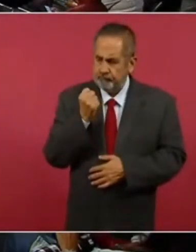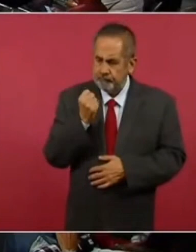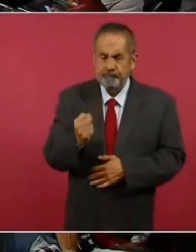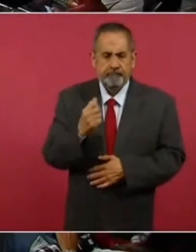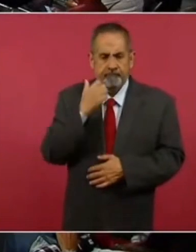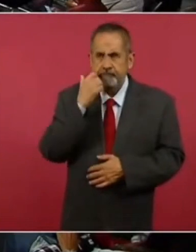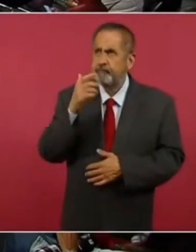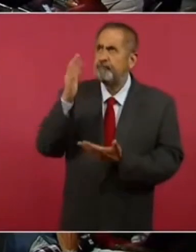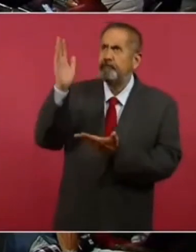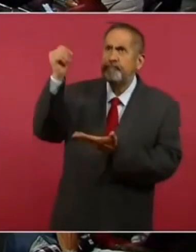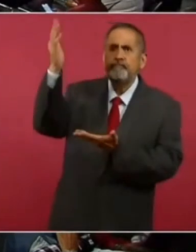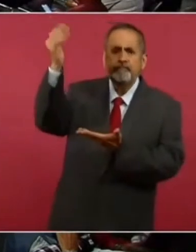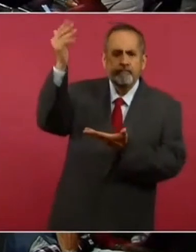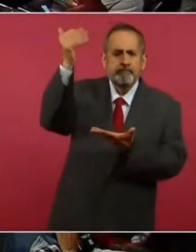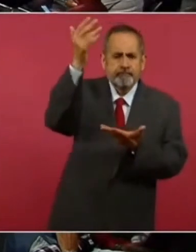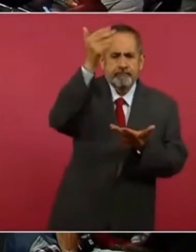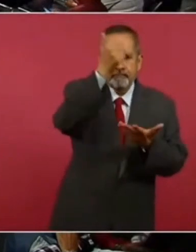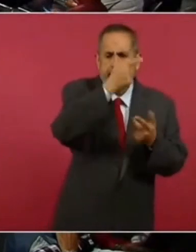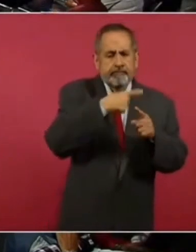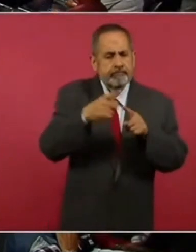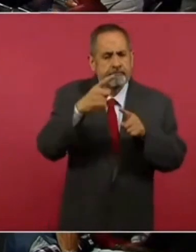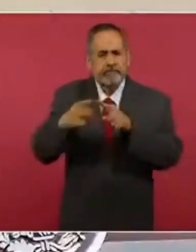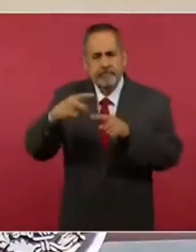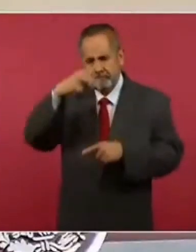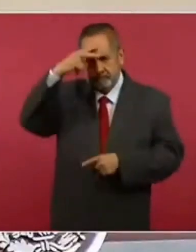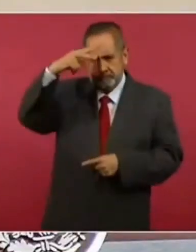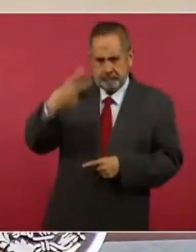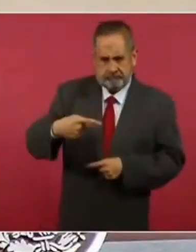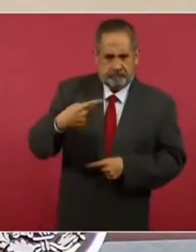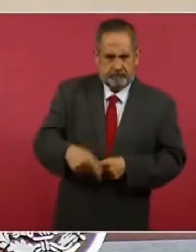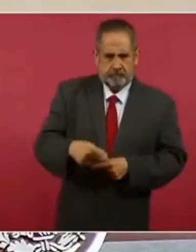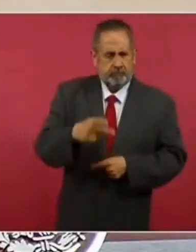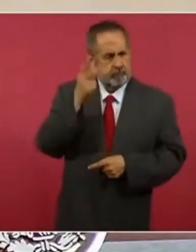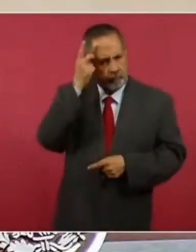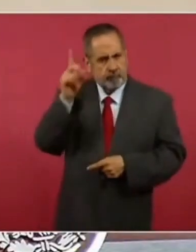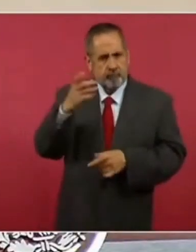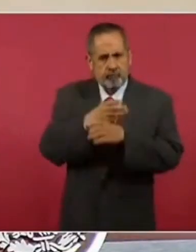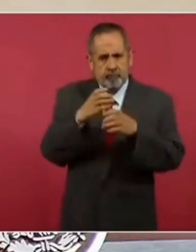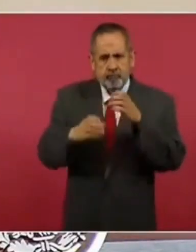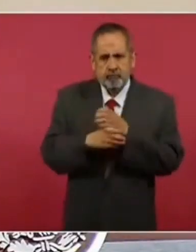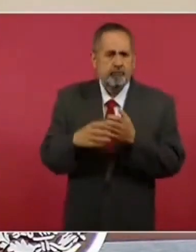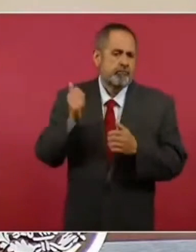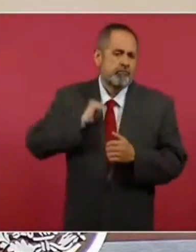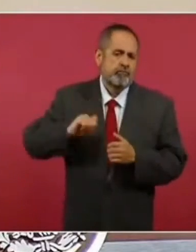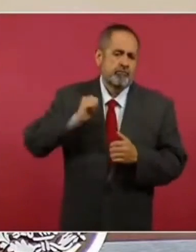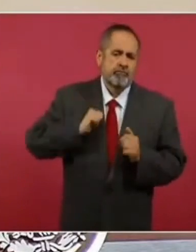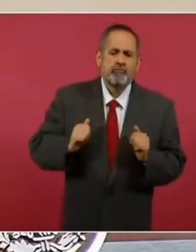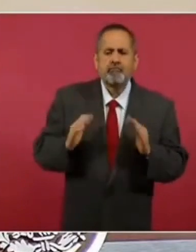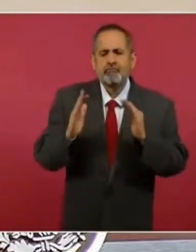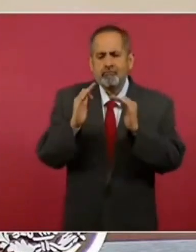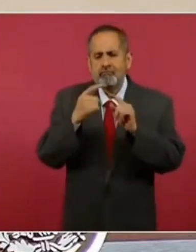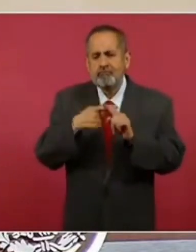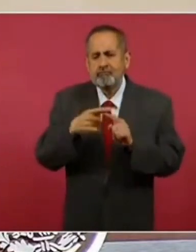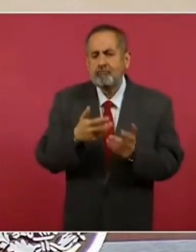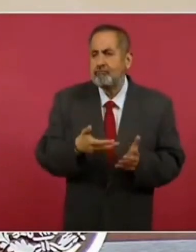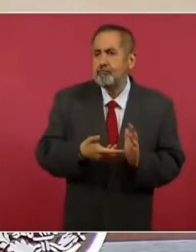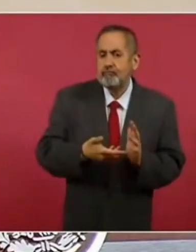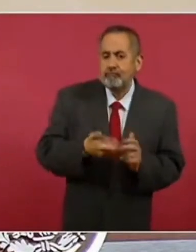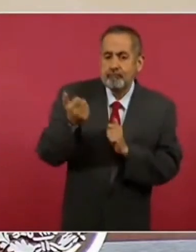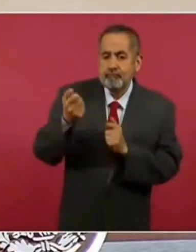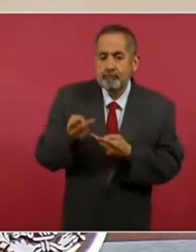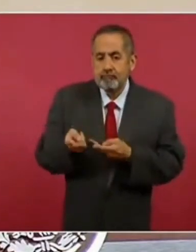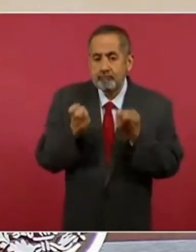recuperación del patrimonio mexicano que se encuentra ilícitamente en el extranjero.